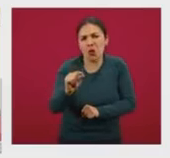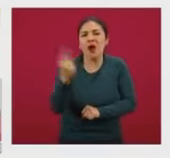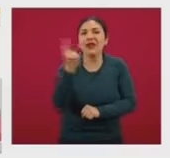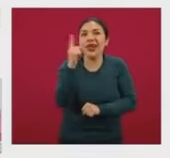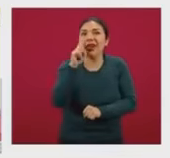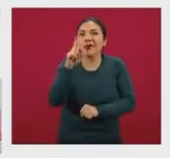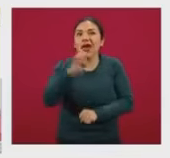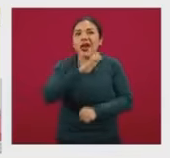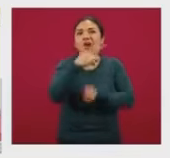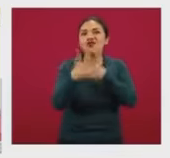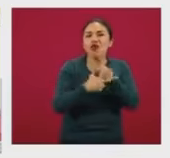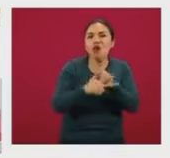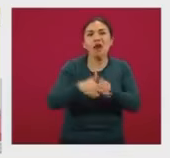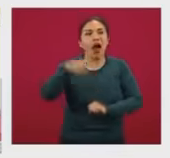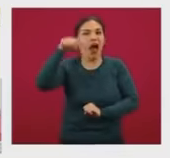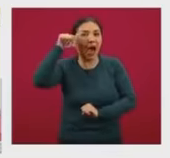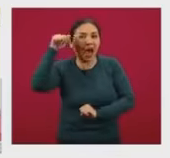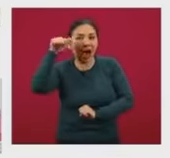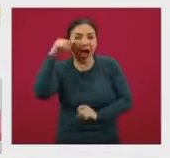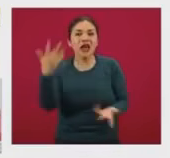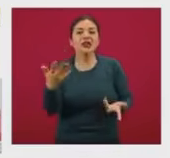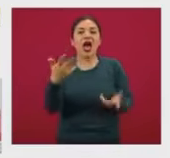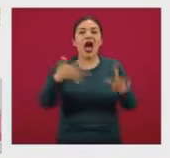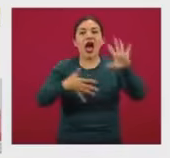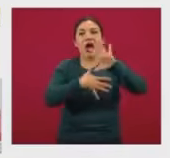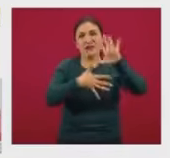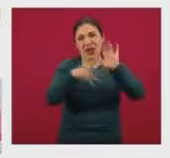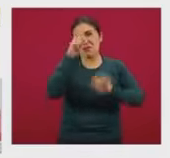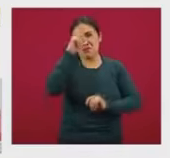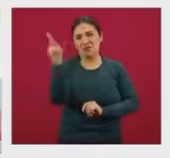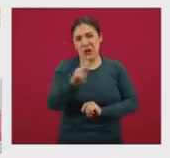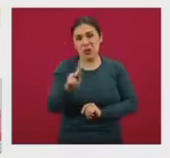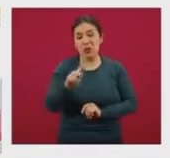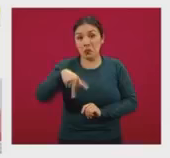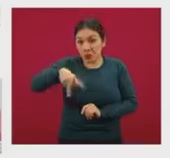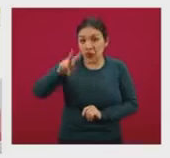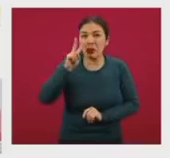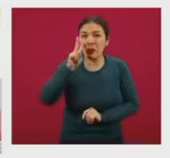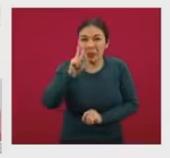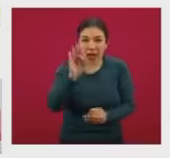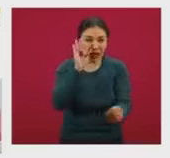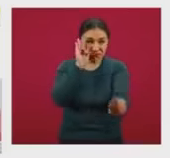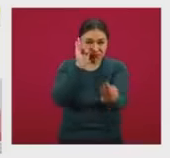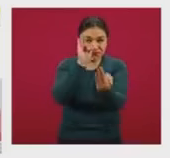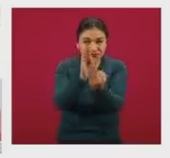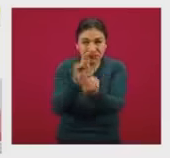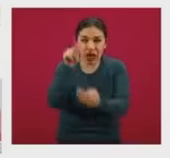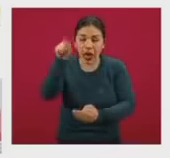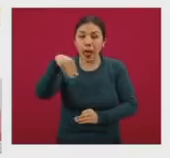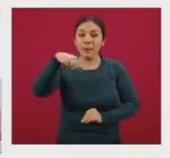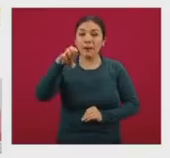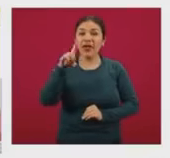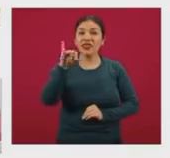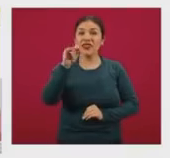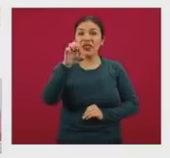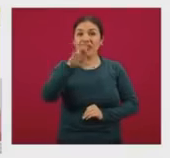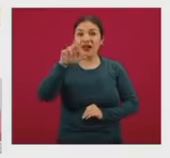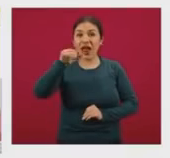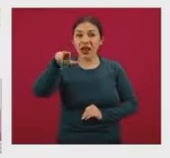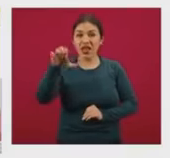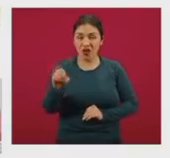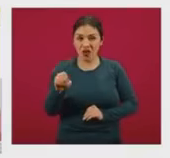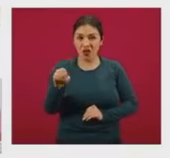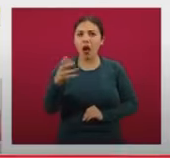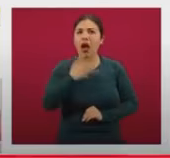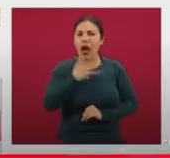en Europa, hacia Sudoriental y América. Aún así, si echamos un ojo al Mediterráneo Oriental, a pesar